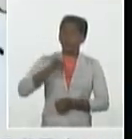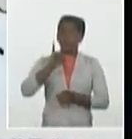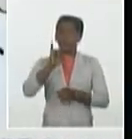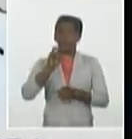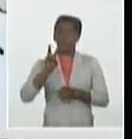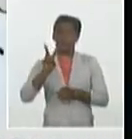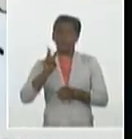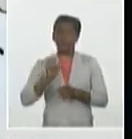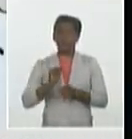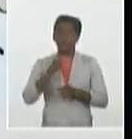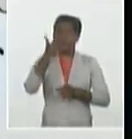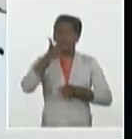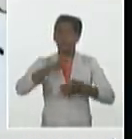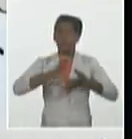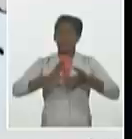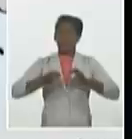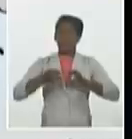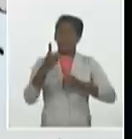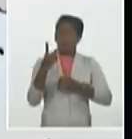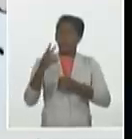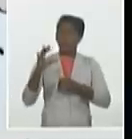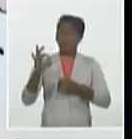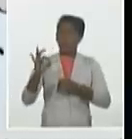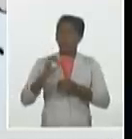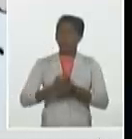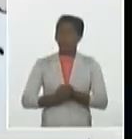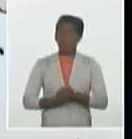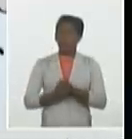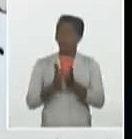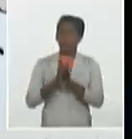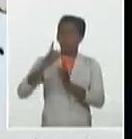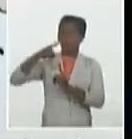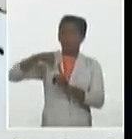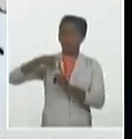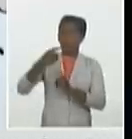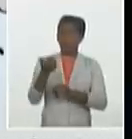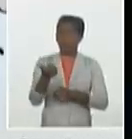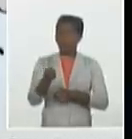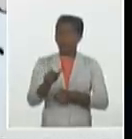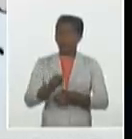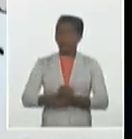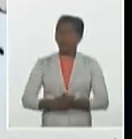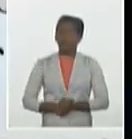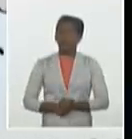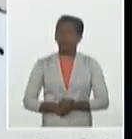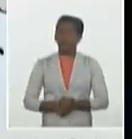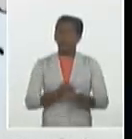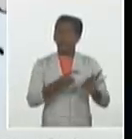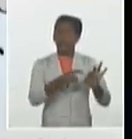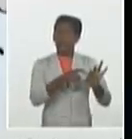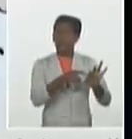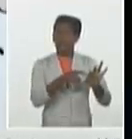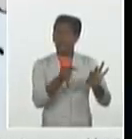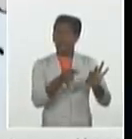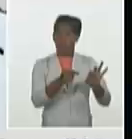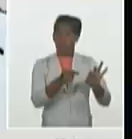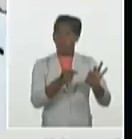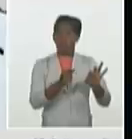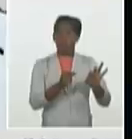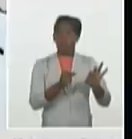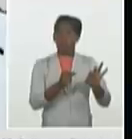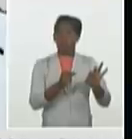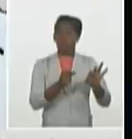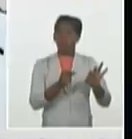Artemisa 20 Matanza 10 y como dije inicialmente el municipio especial Isla de la